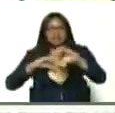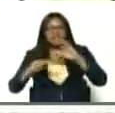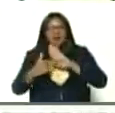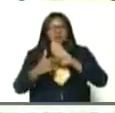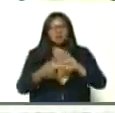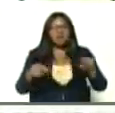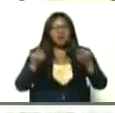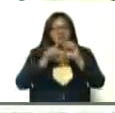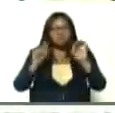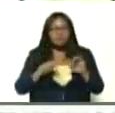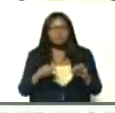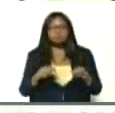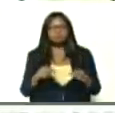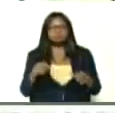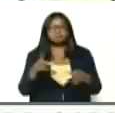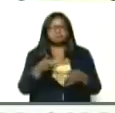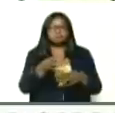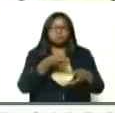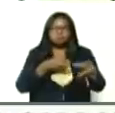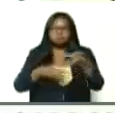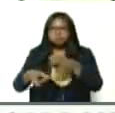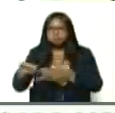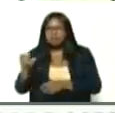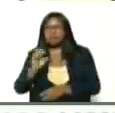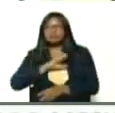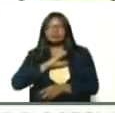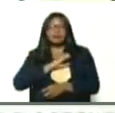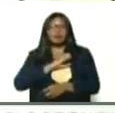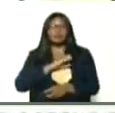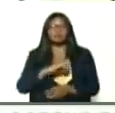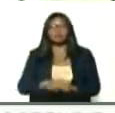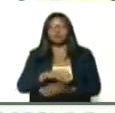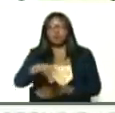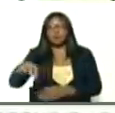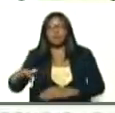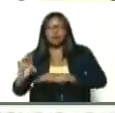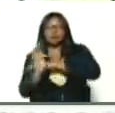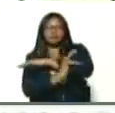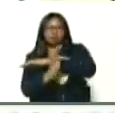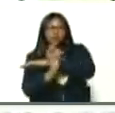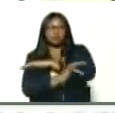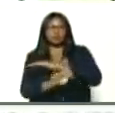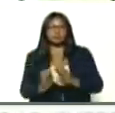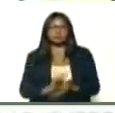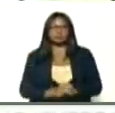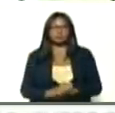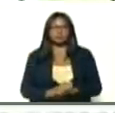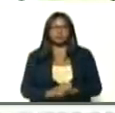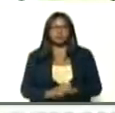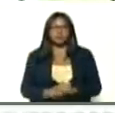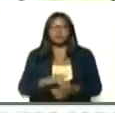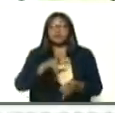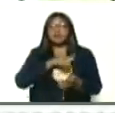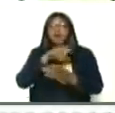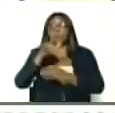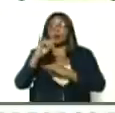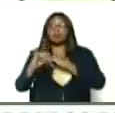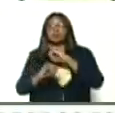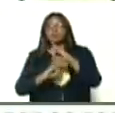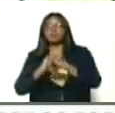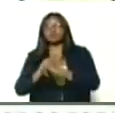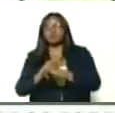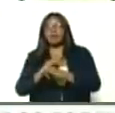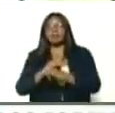aleatorias, que se vienen tomando, desde el mes de enero, en los estados fronterizos, y en el aeropuerto, de Maiketía, y Caracas,